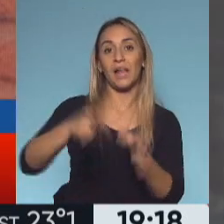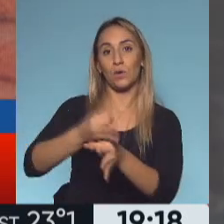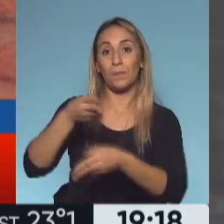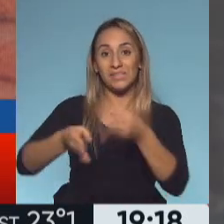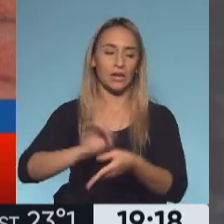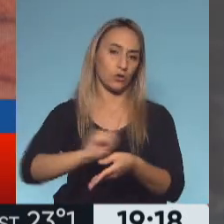muy claro. Seguimos.